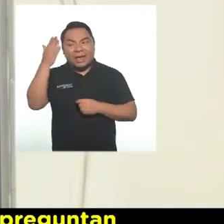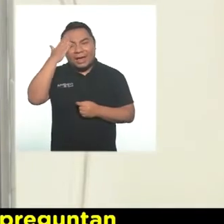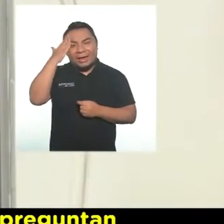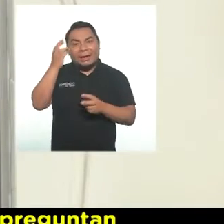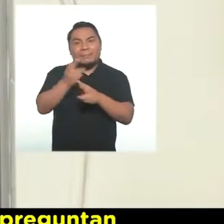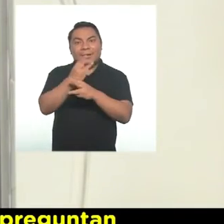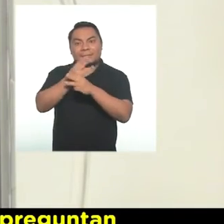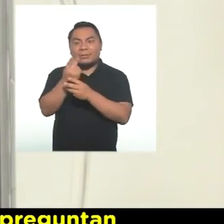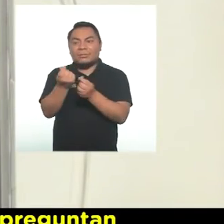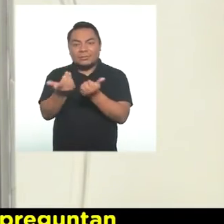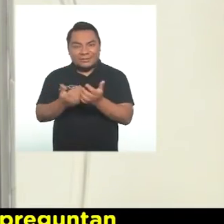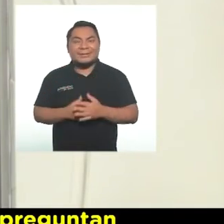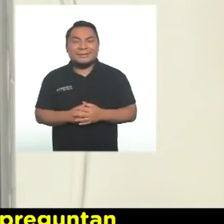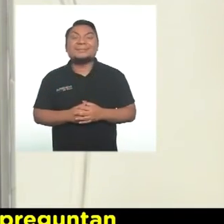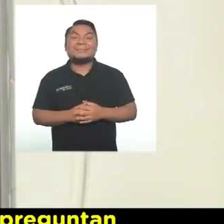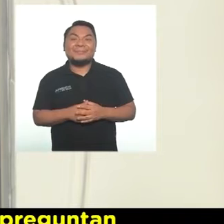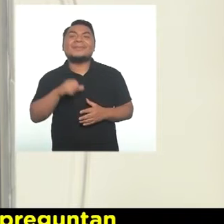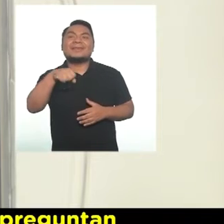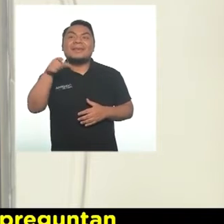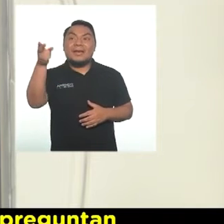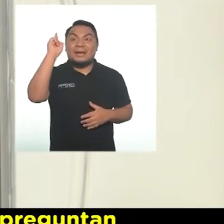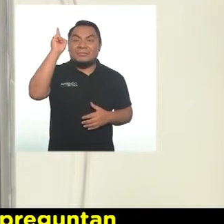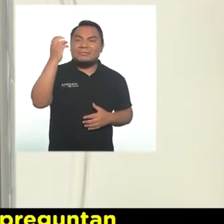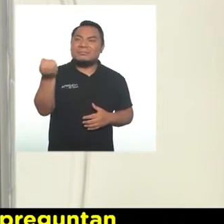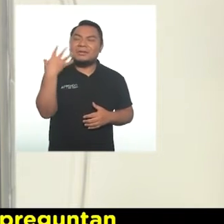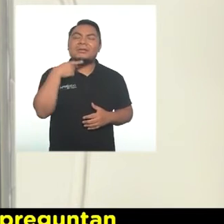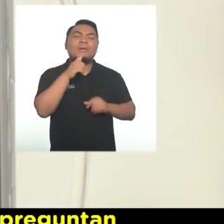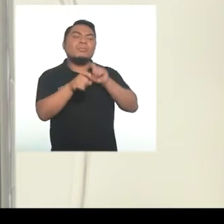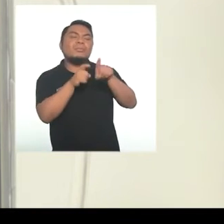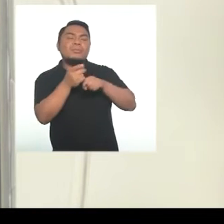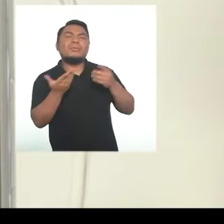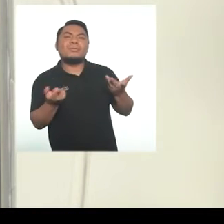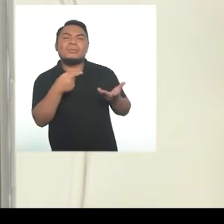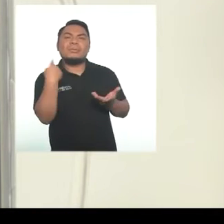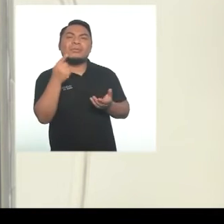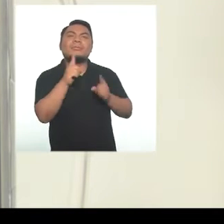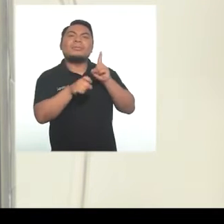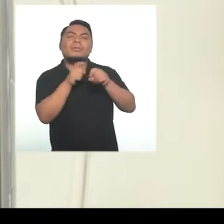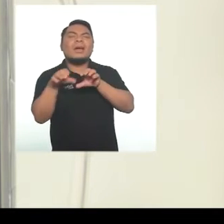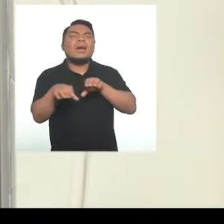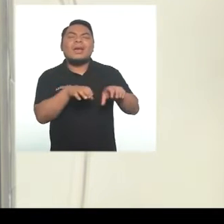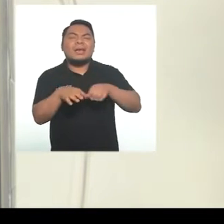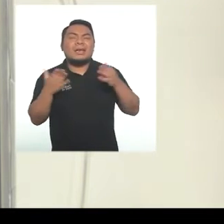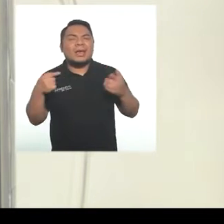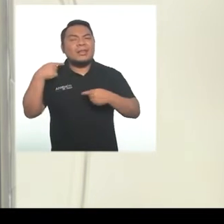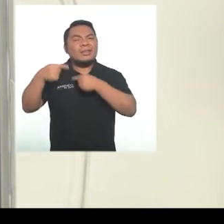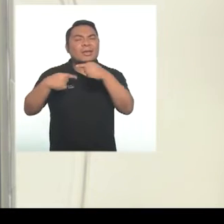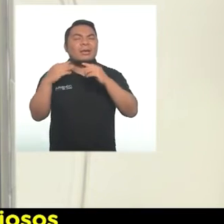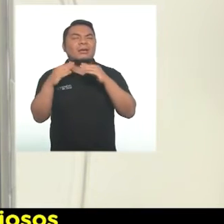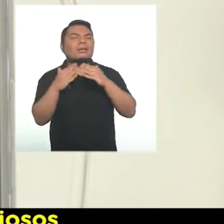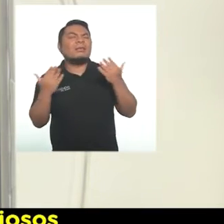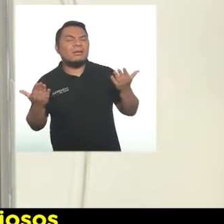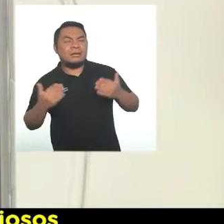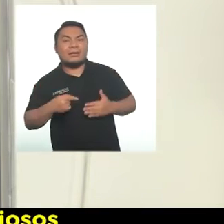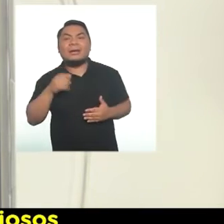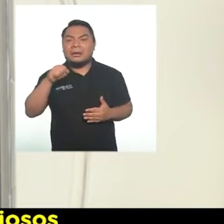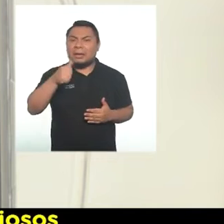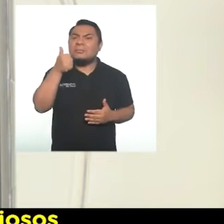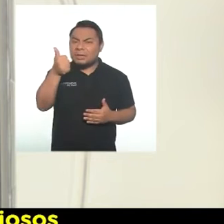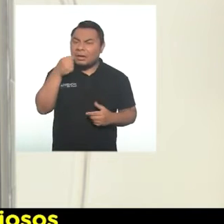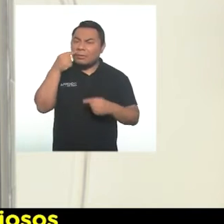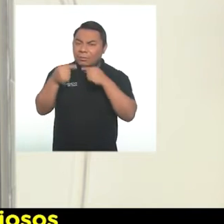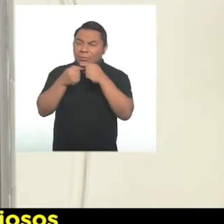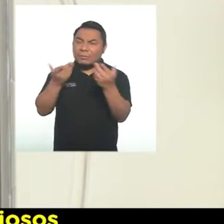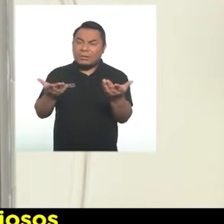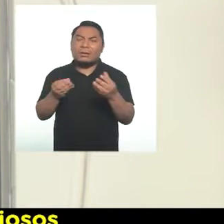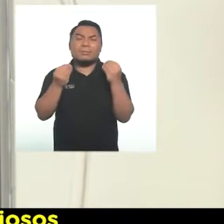la profesora dijo que cuando los hijos nos preguntan sobre nuestros quehaceres de diarios, está muy